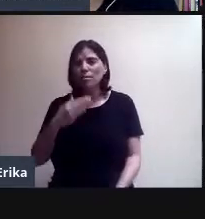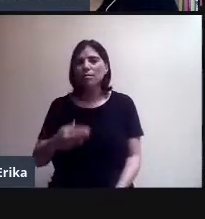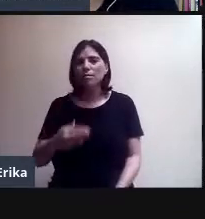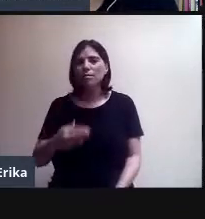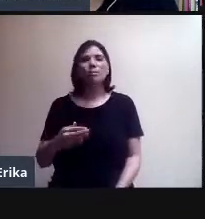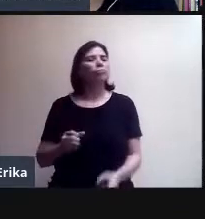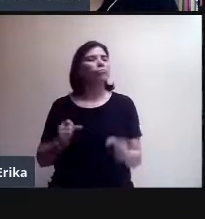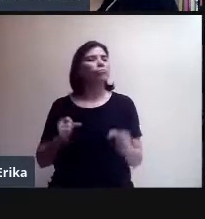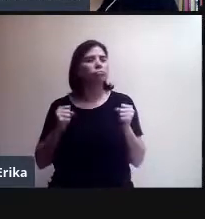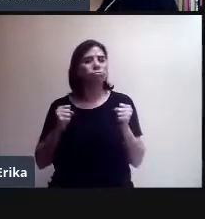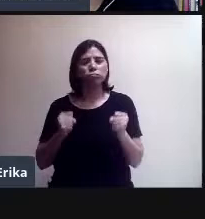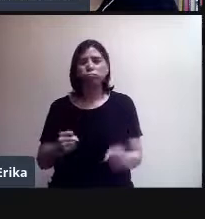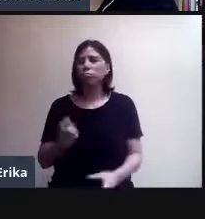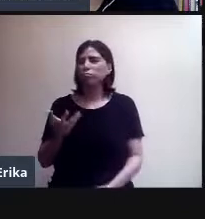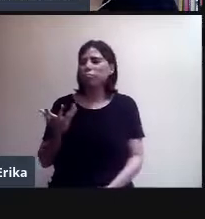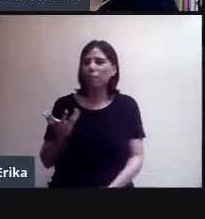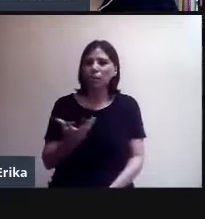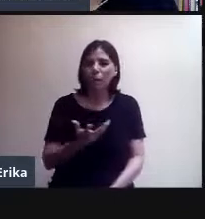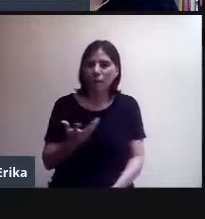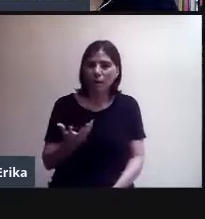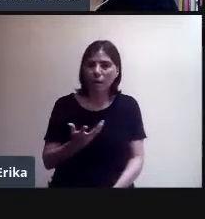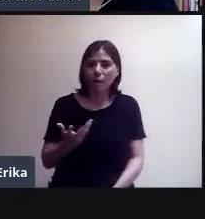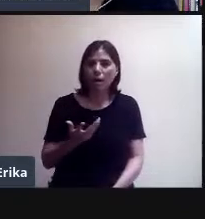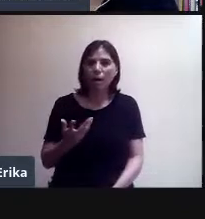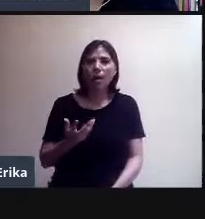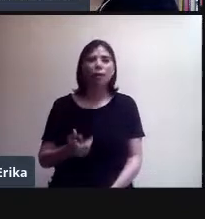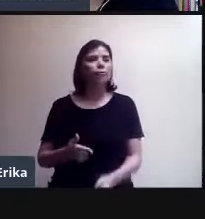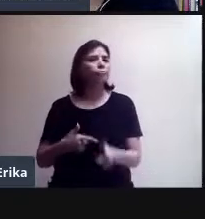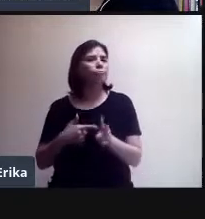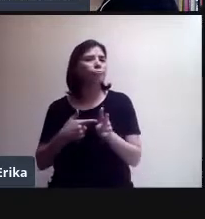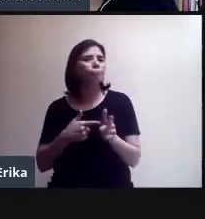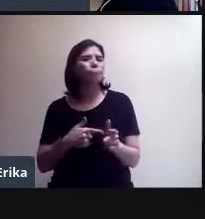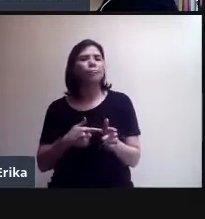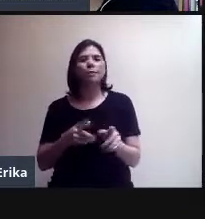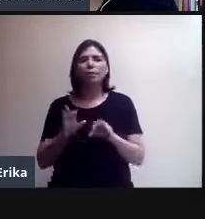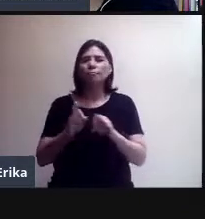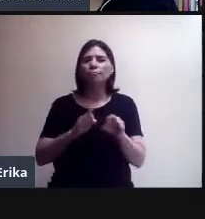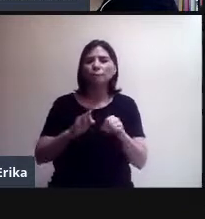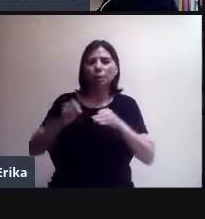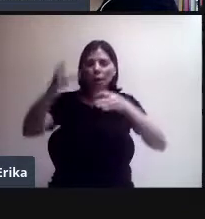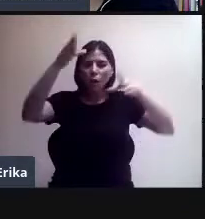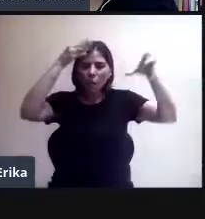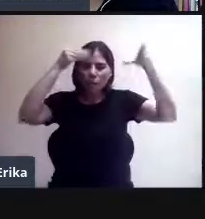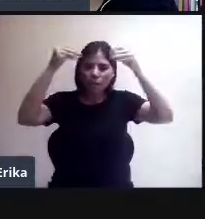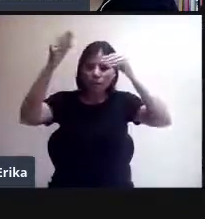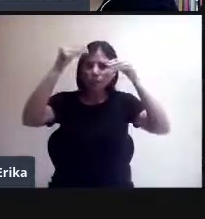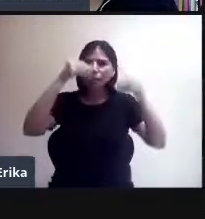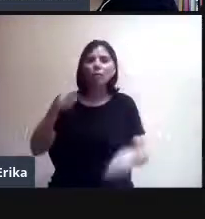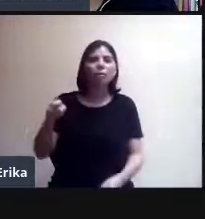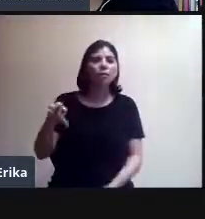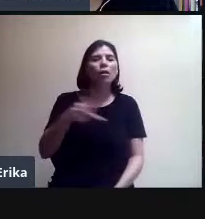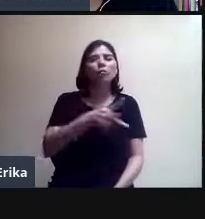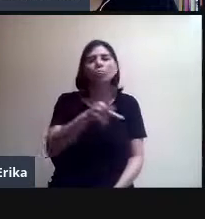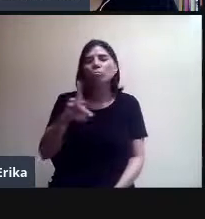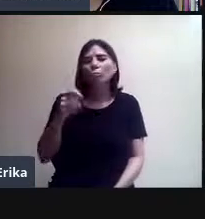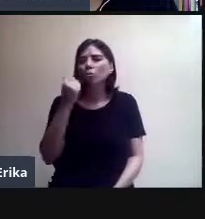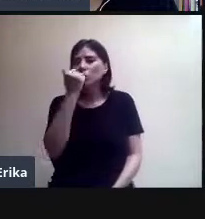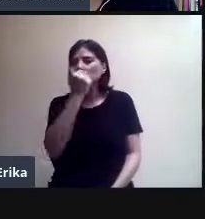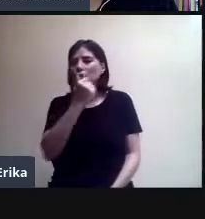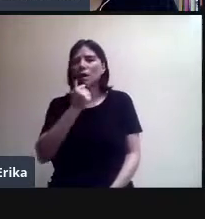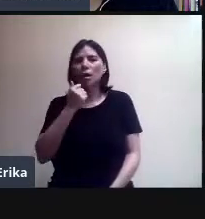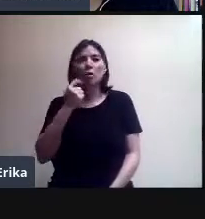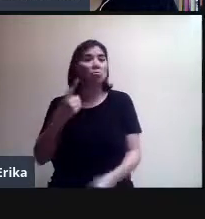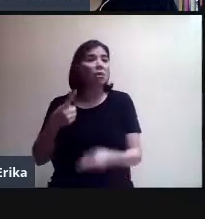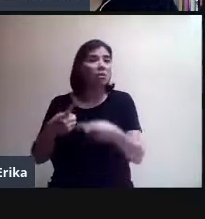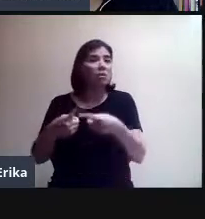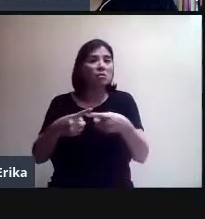realizando por continuar las labores de aprendizaje con sus alumnos, desde las posibilidades